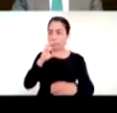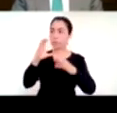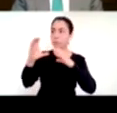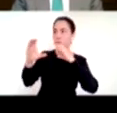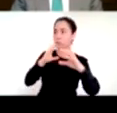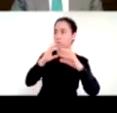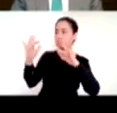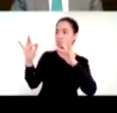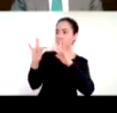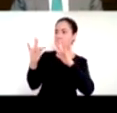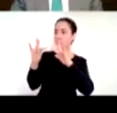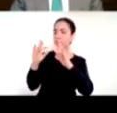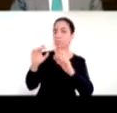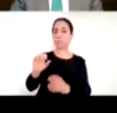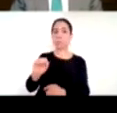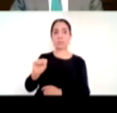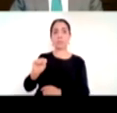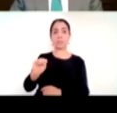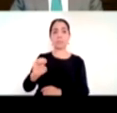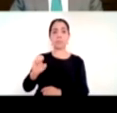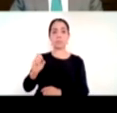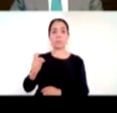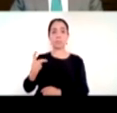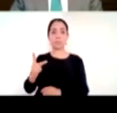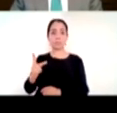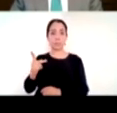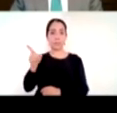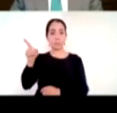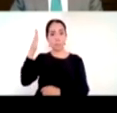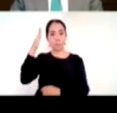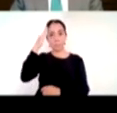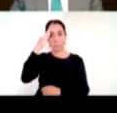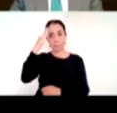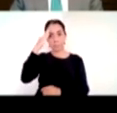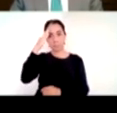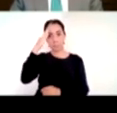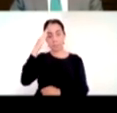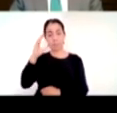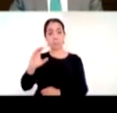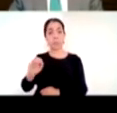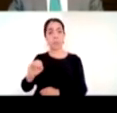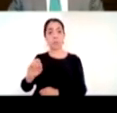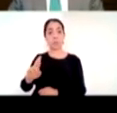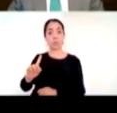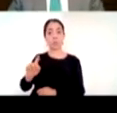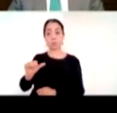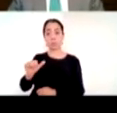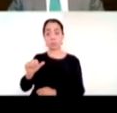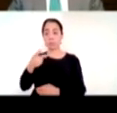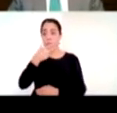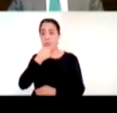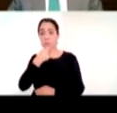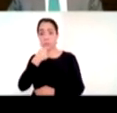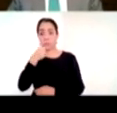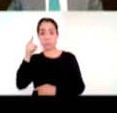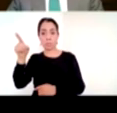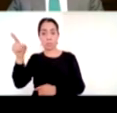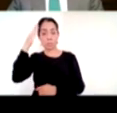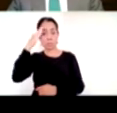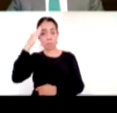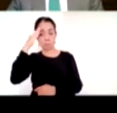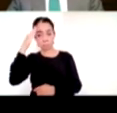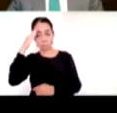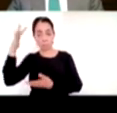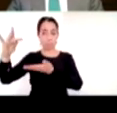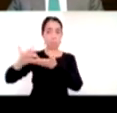Pública y evidentemente con el liderazgo del gobernador Kirin Ordaz fue ir poco a poco construyendo la narrativa